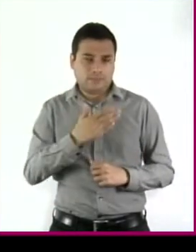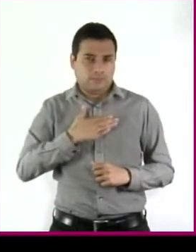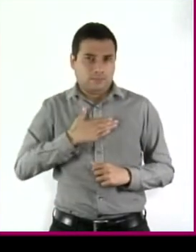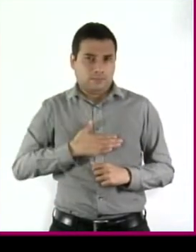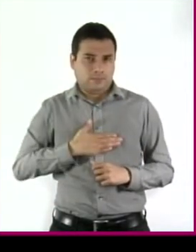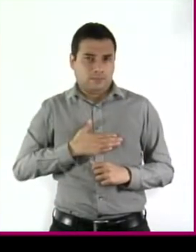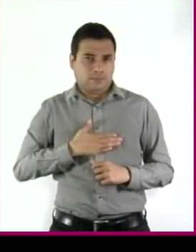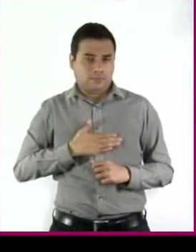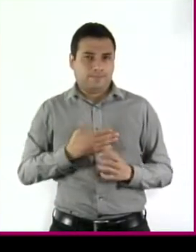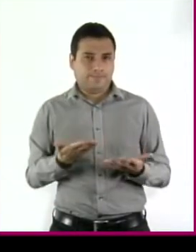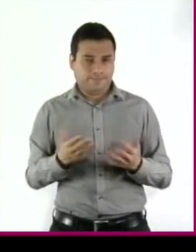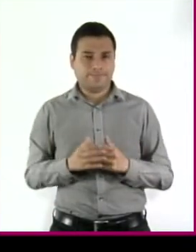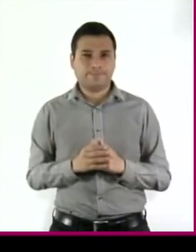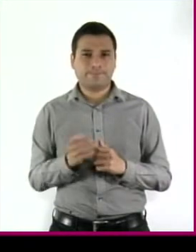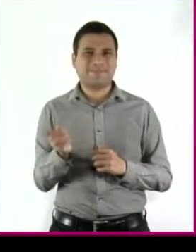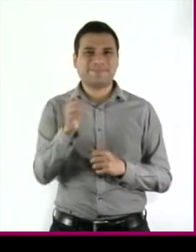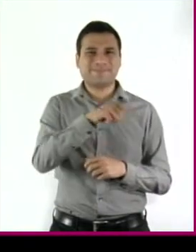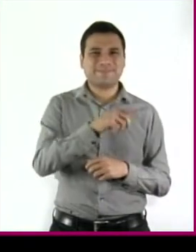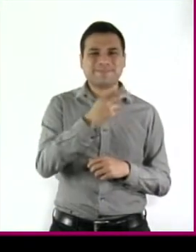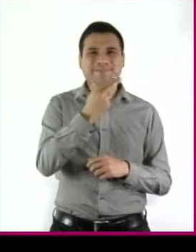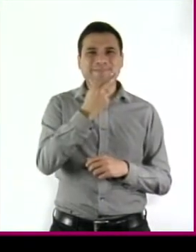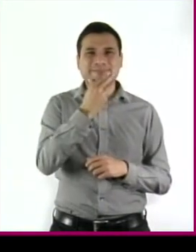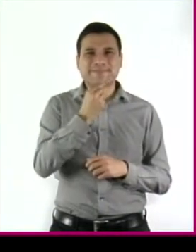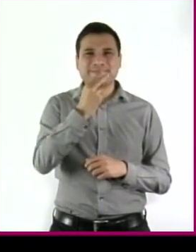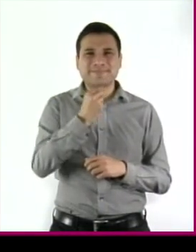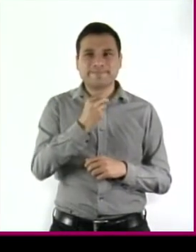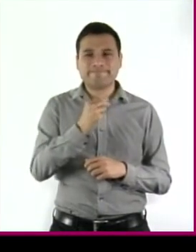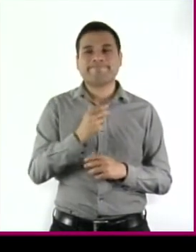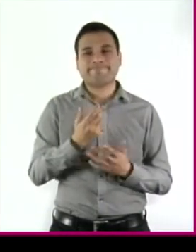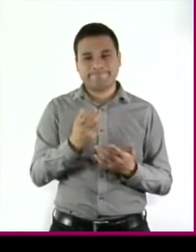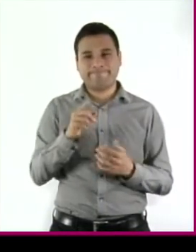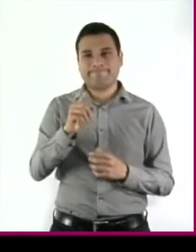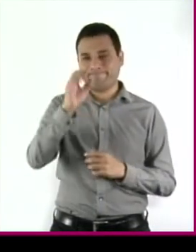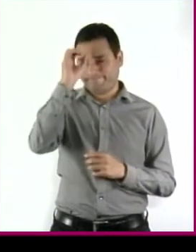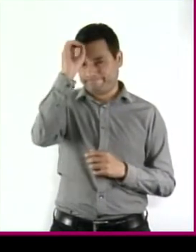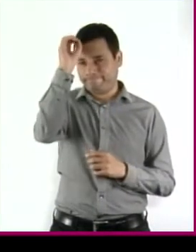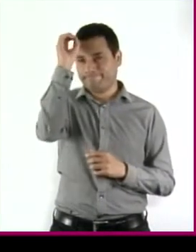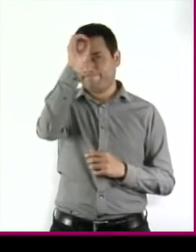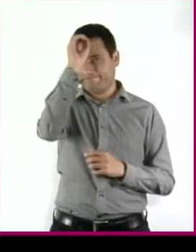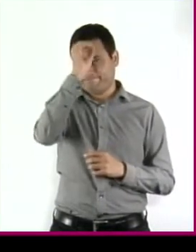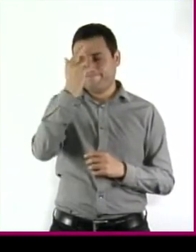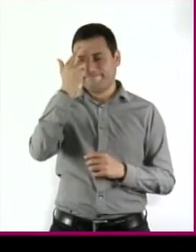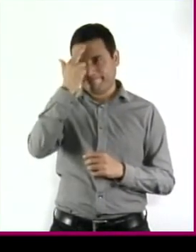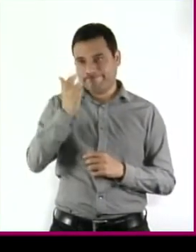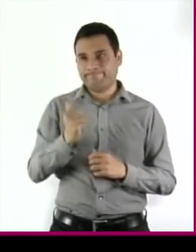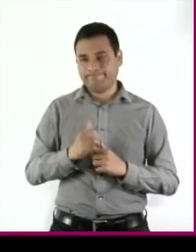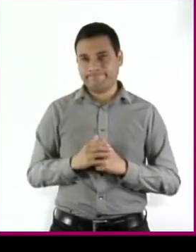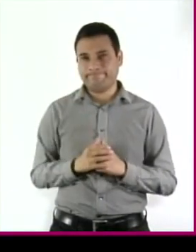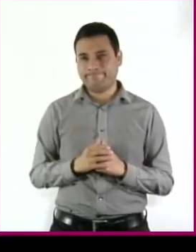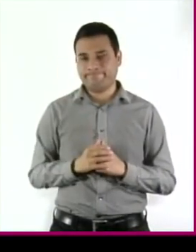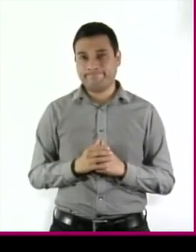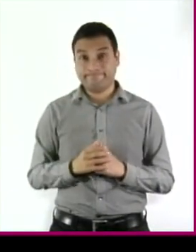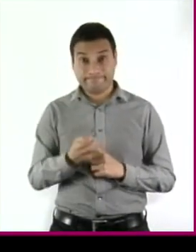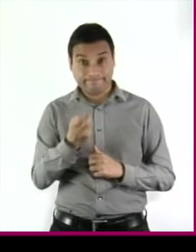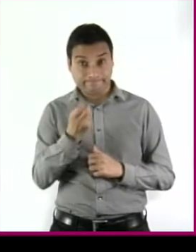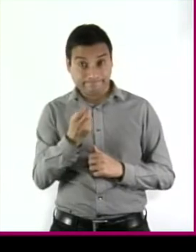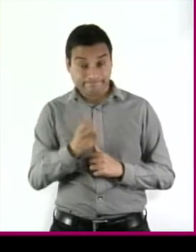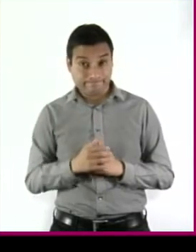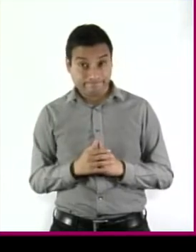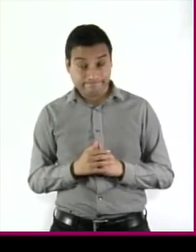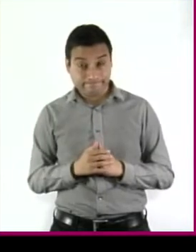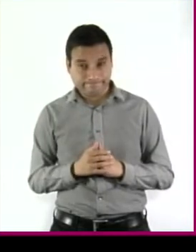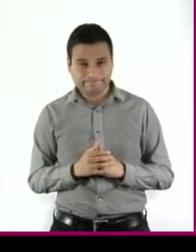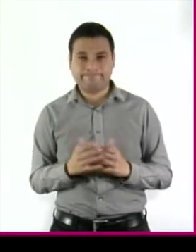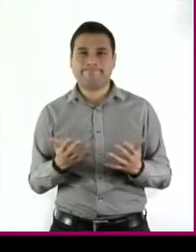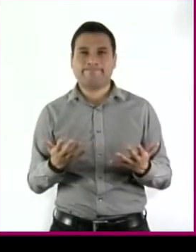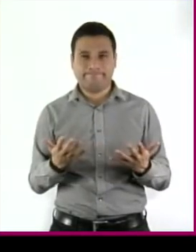Emiliano reconoce la fuerza de la postura de Luna y se adhiere a ella. De este modo, aplican los